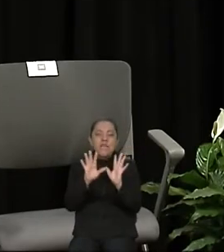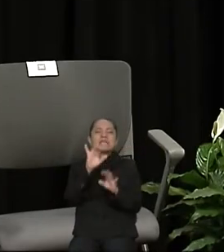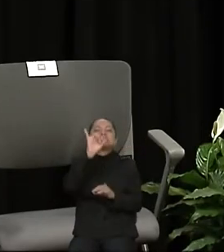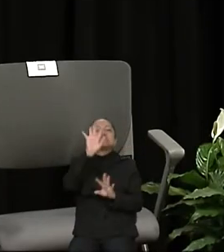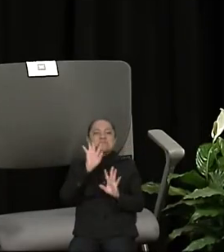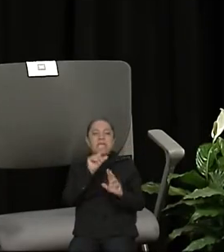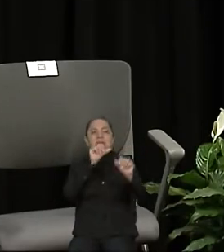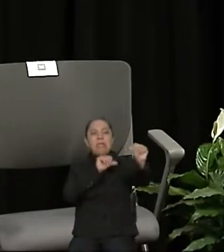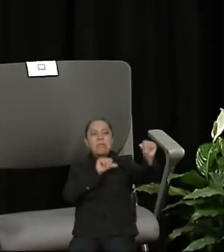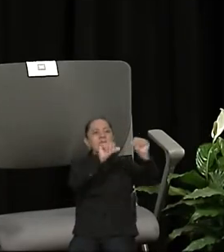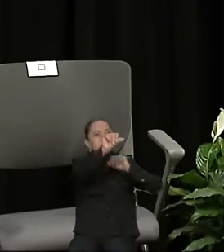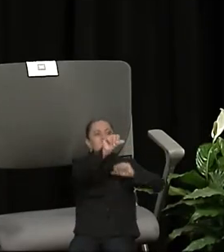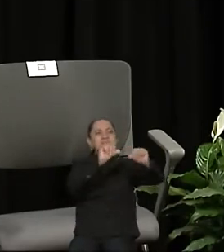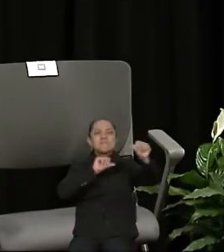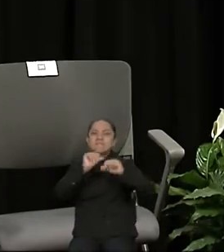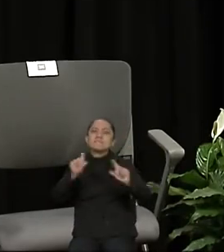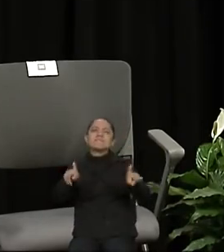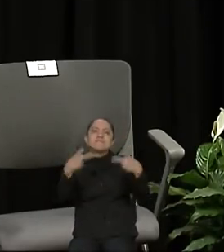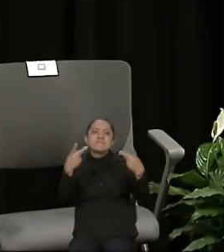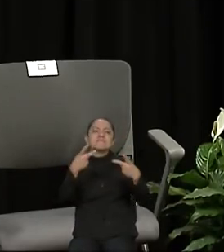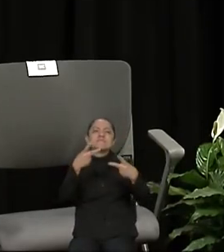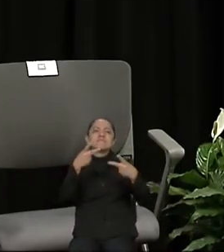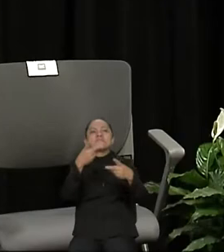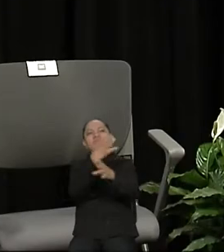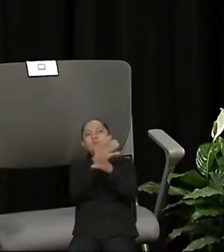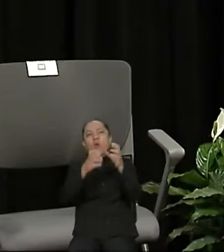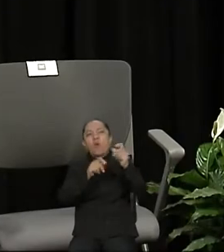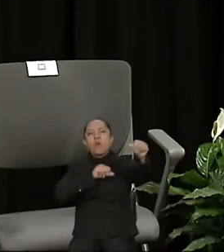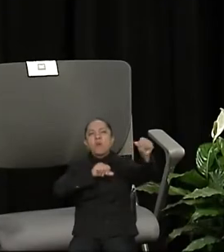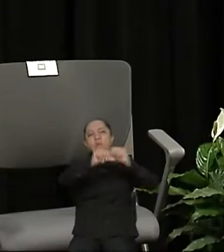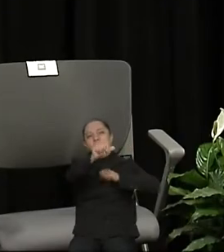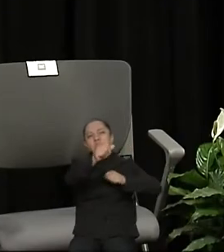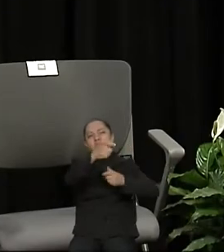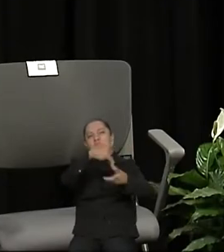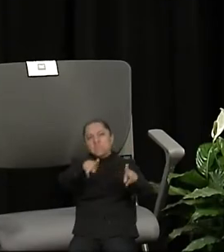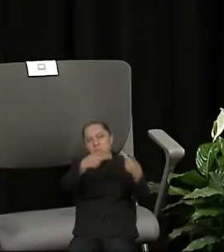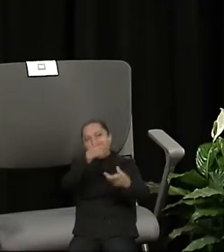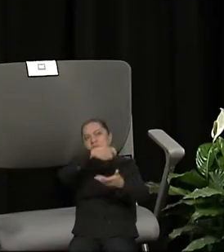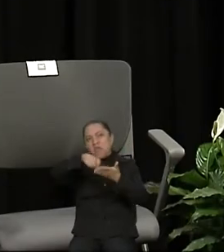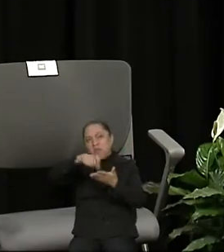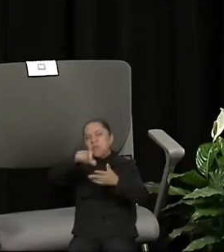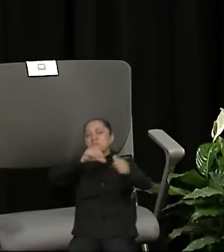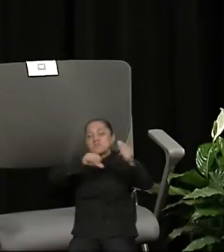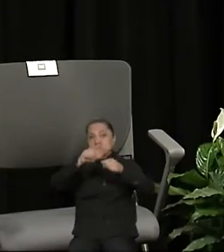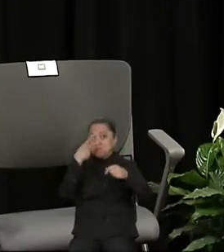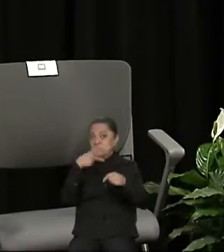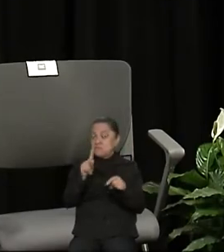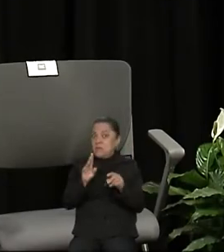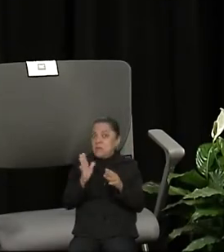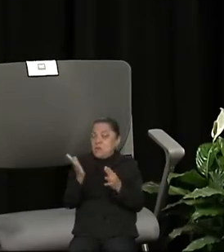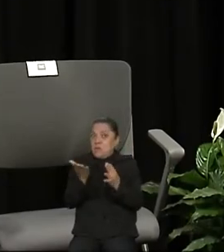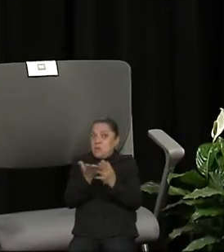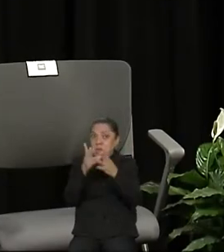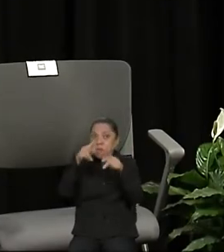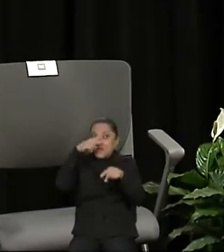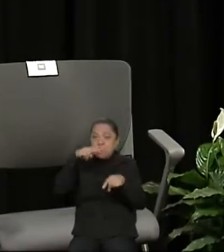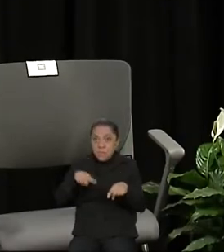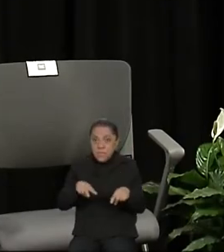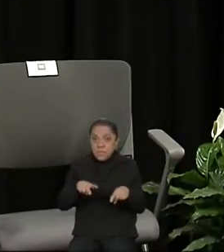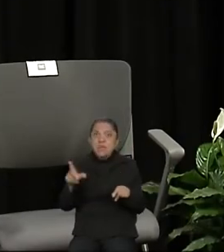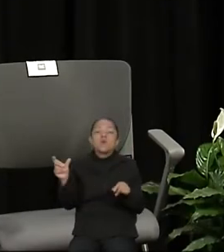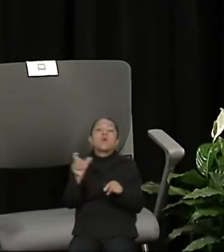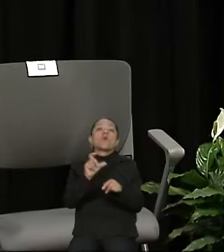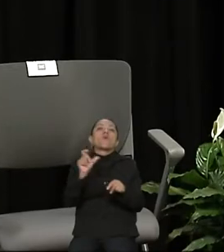mercancías y todo. Pero tiene que estar muy presente la parte de México. Para que tengan idea, cuando México firma el tratado había